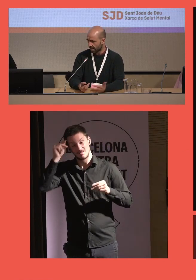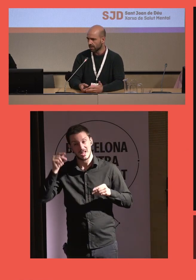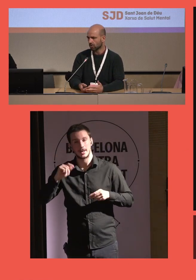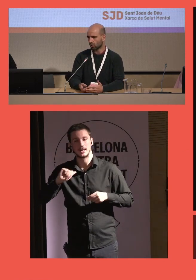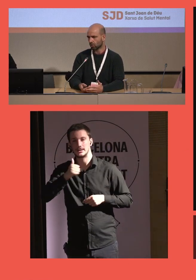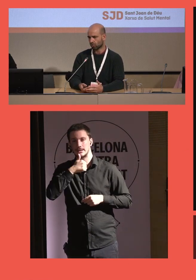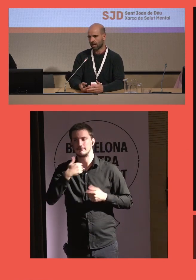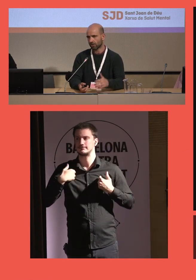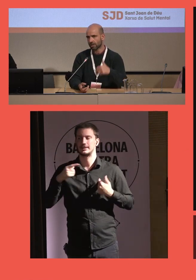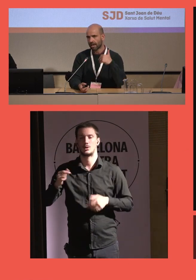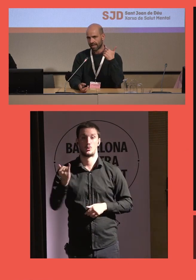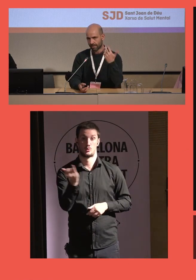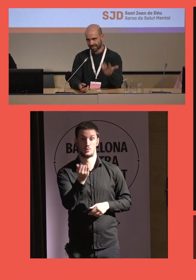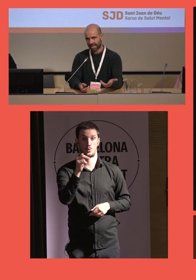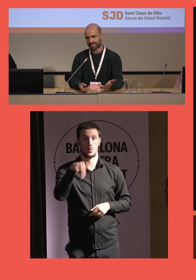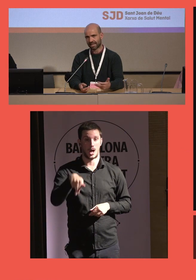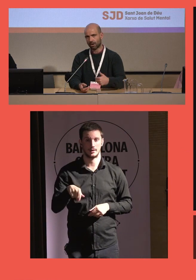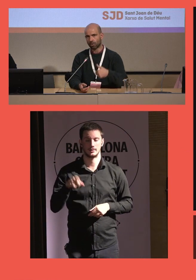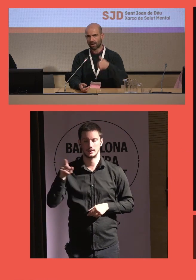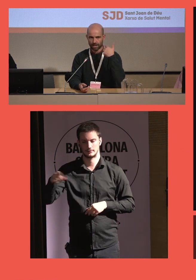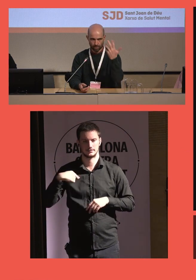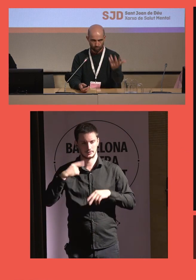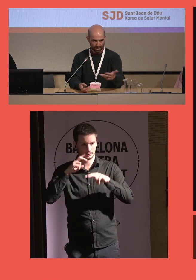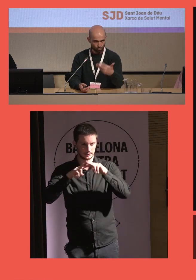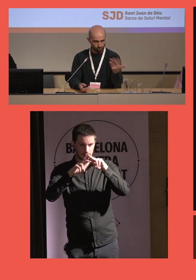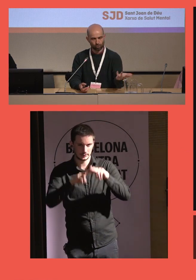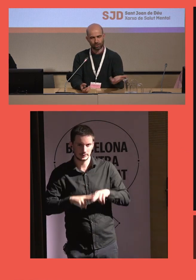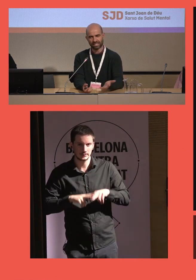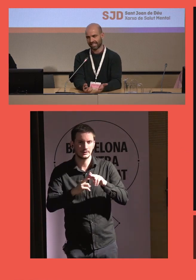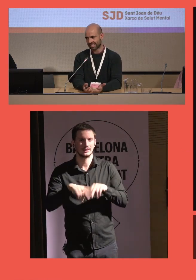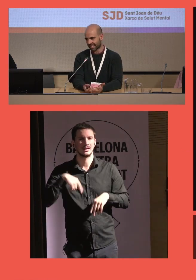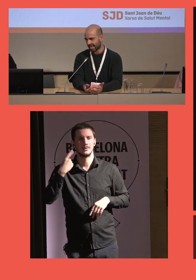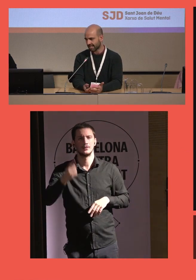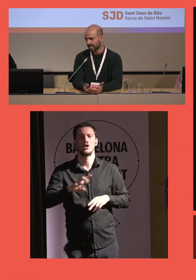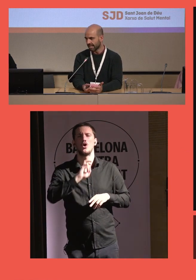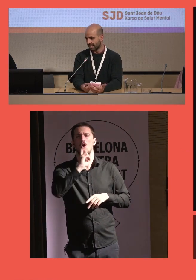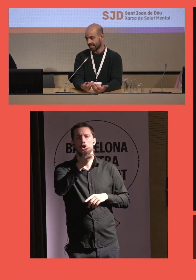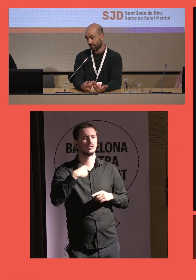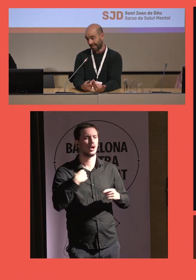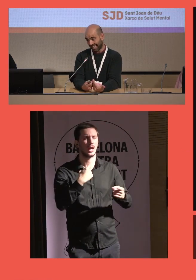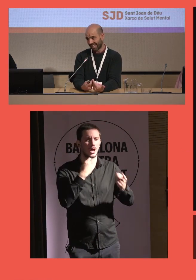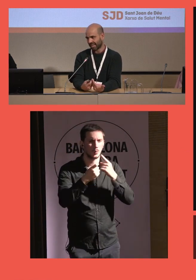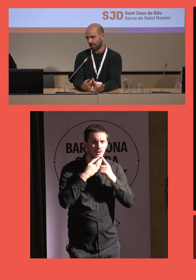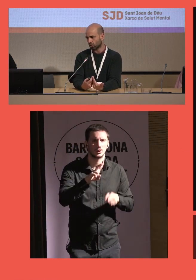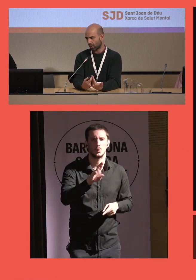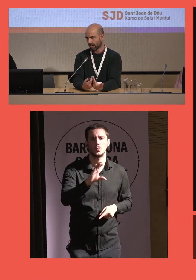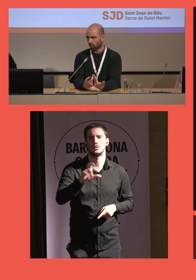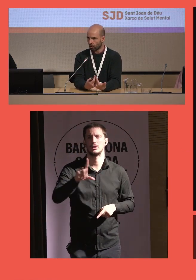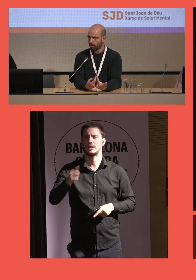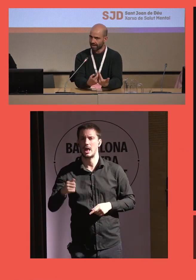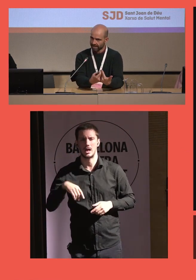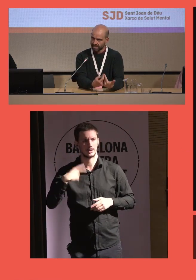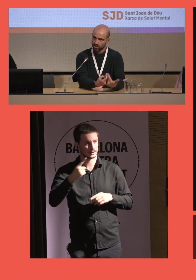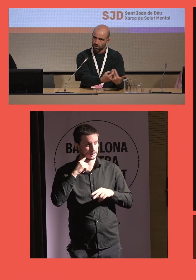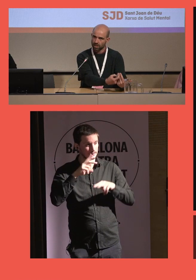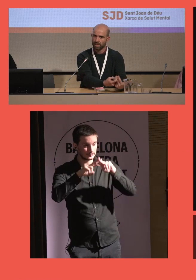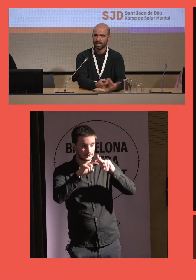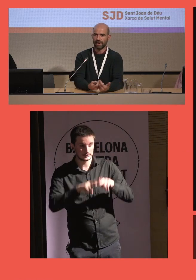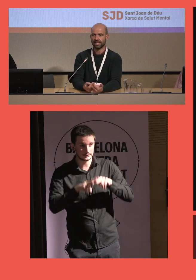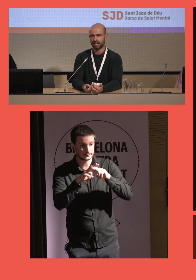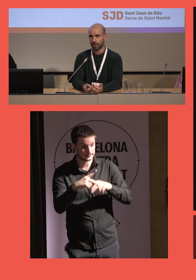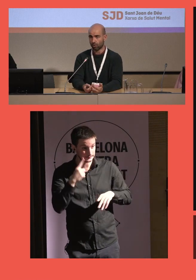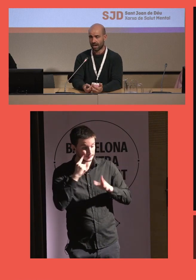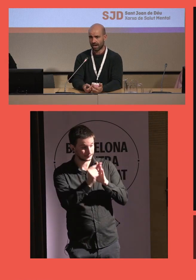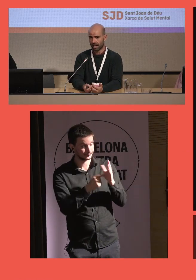una entrevista con los usuarios además de la escala UCLA hace otra serie de escalas y si cree que el usuario cumple requisitos